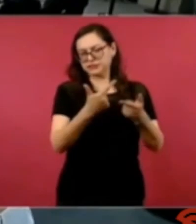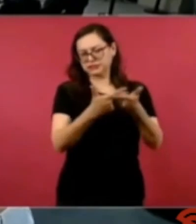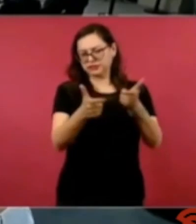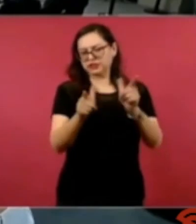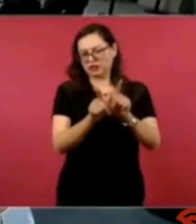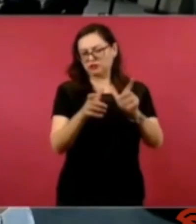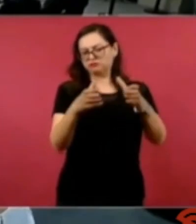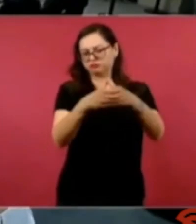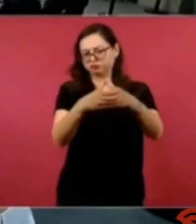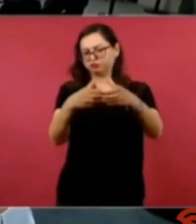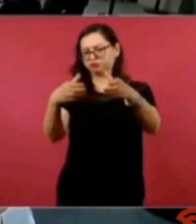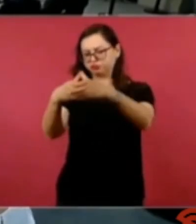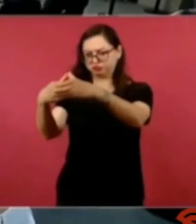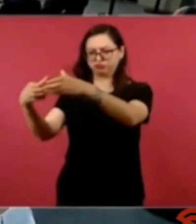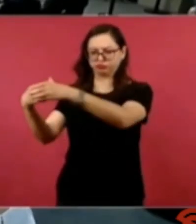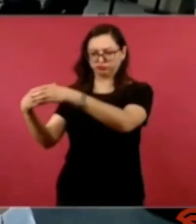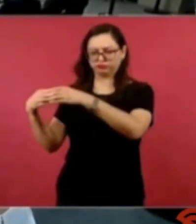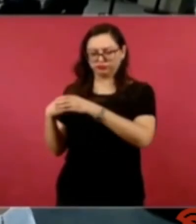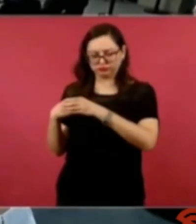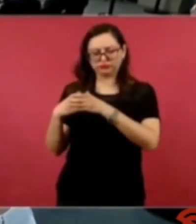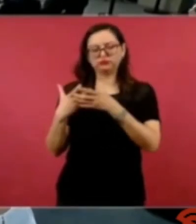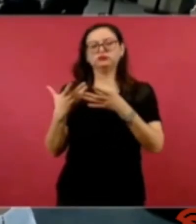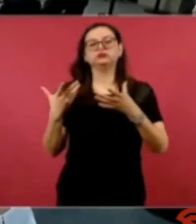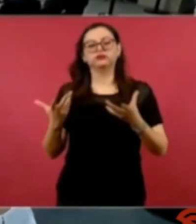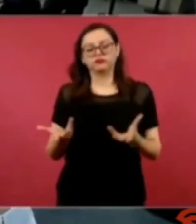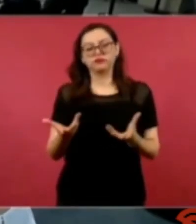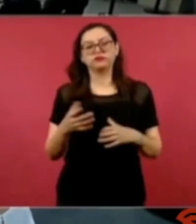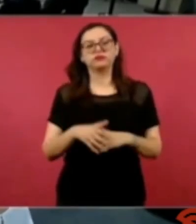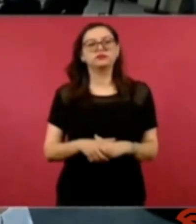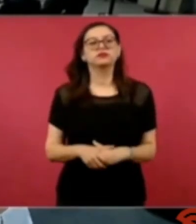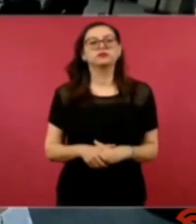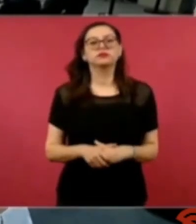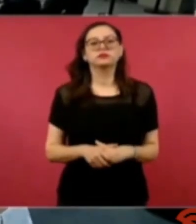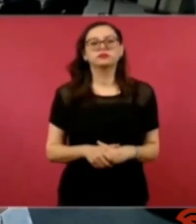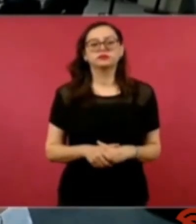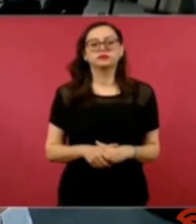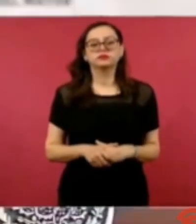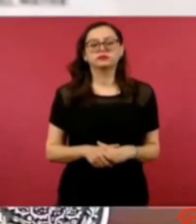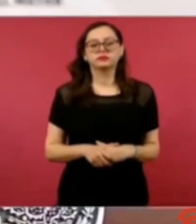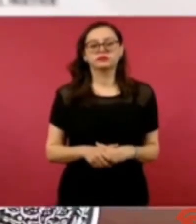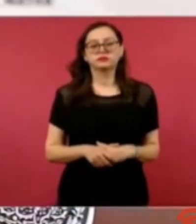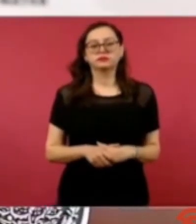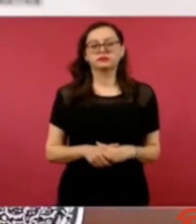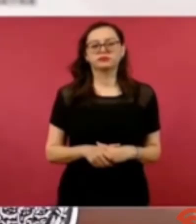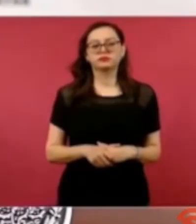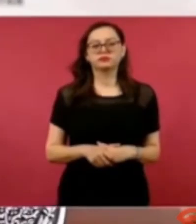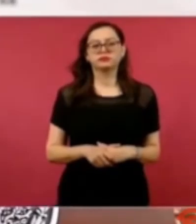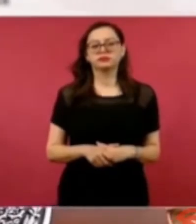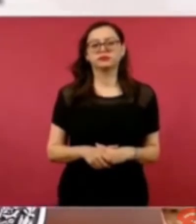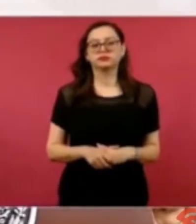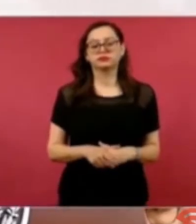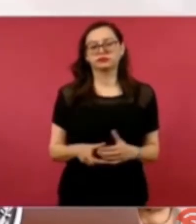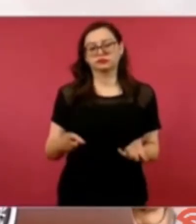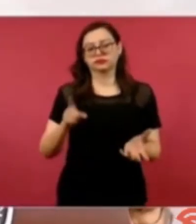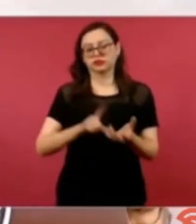los que participaban pertenecían a la teología de la liberación